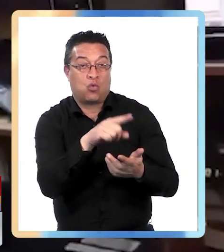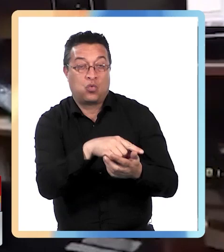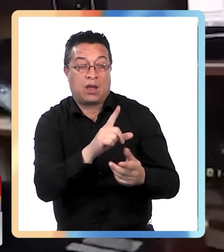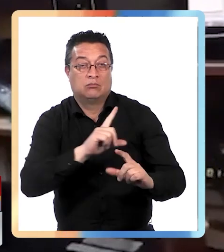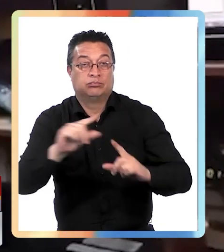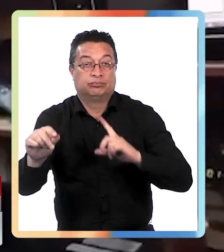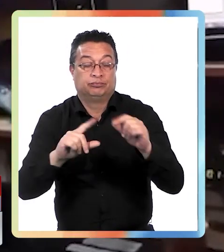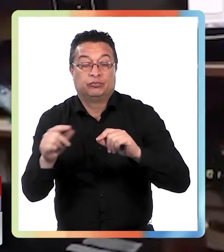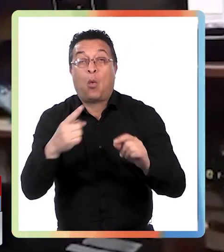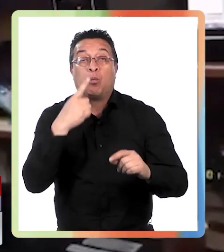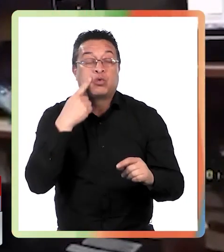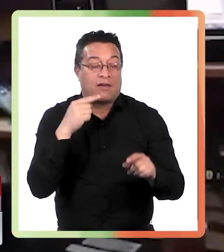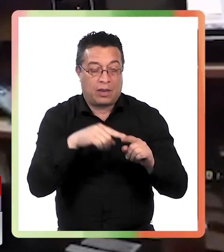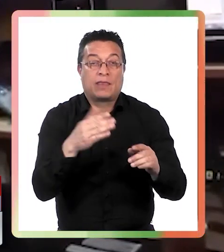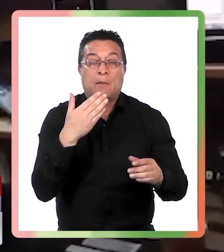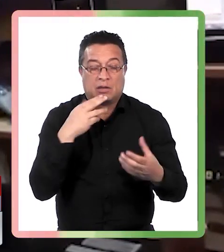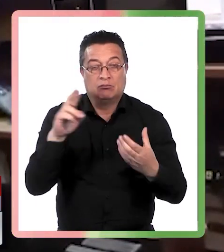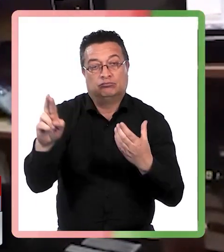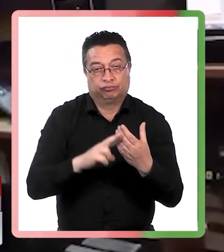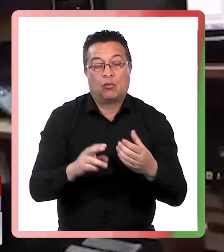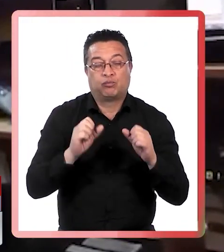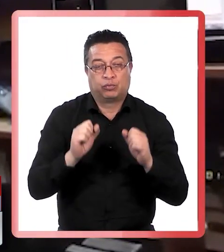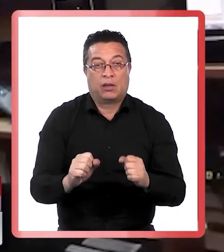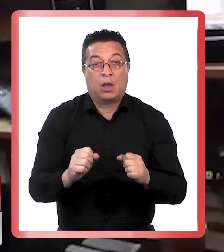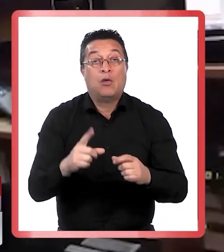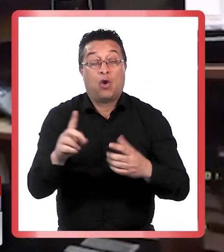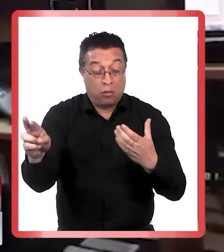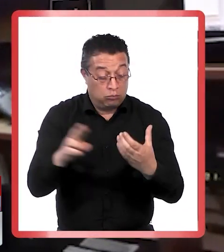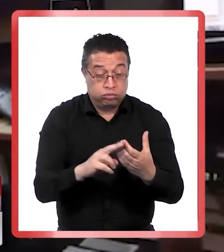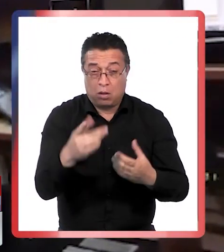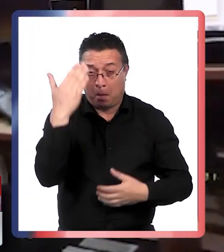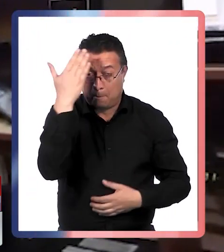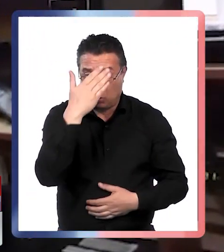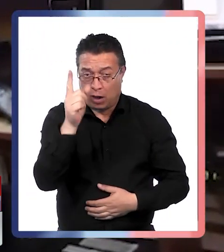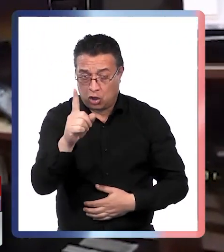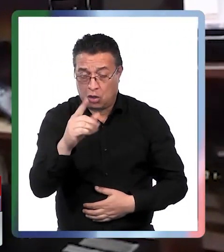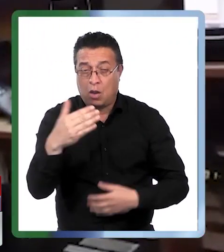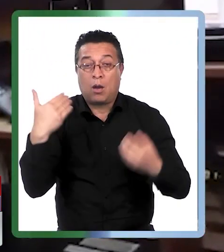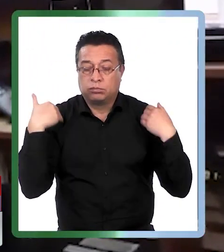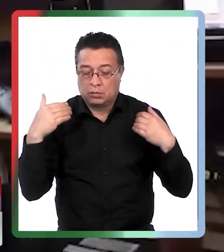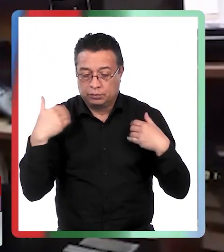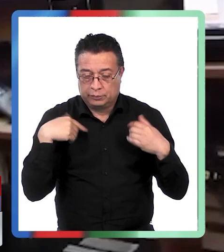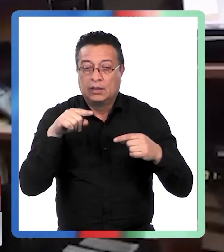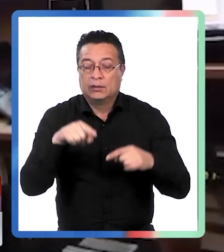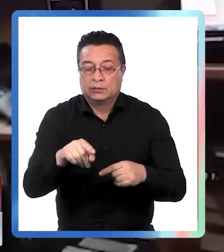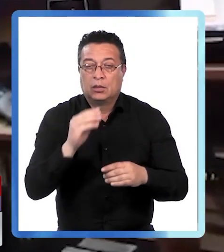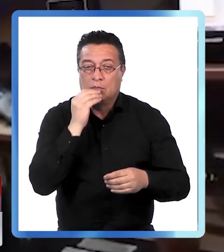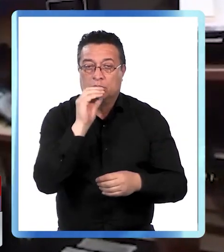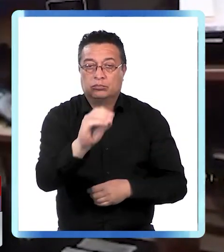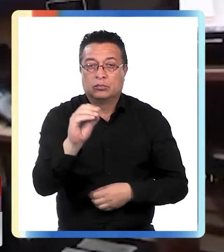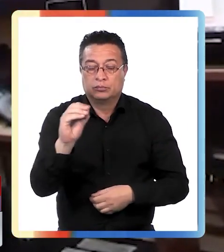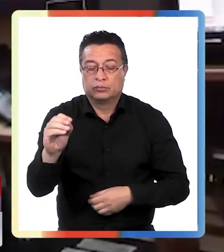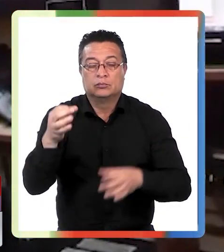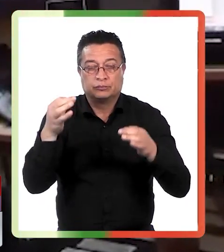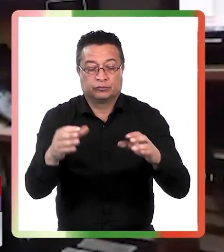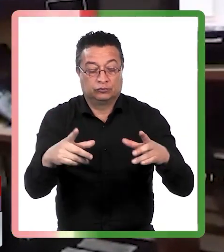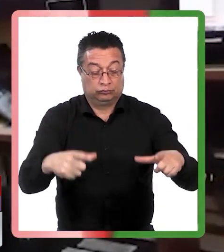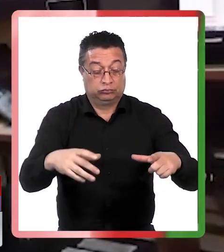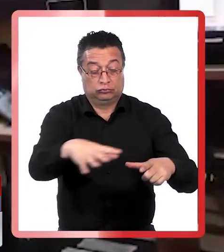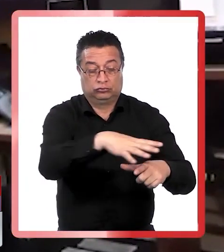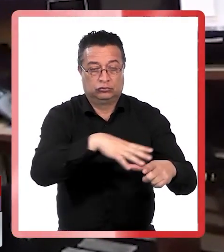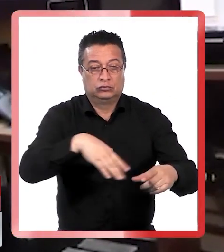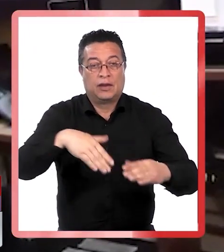comunas en donde se realice la prueba si esto ocurriera no te lo ocupes solo se debe a que el mensaje se envía a un polígono